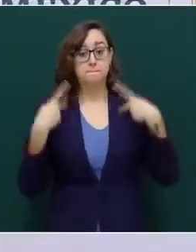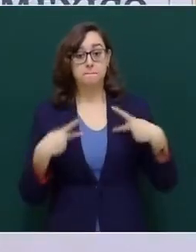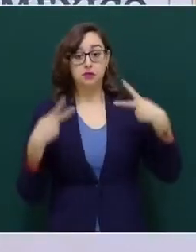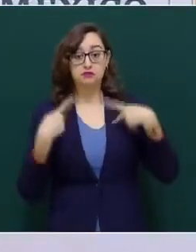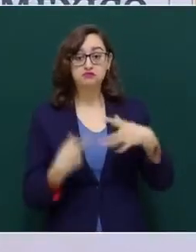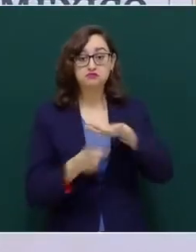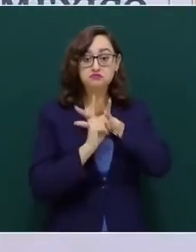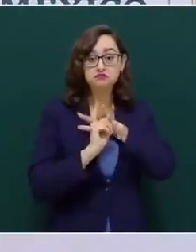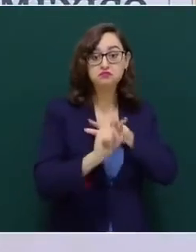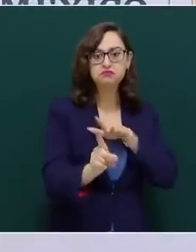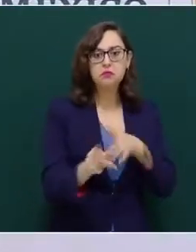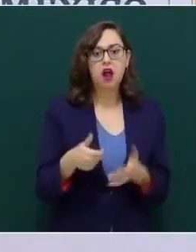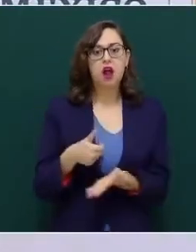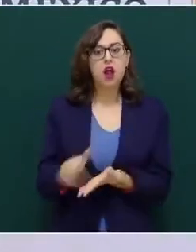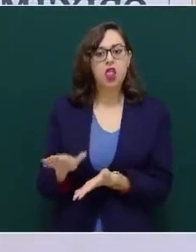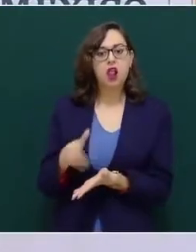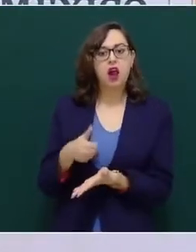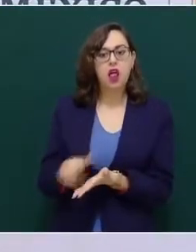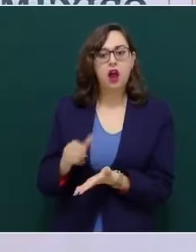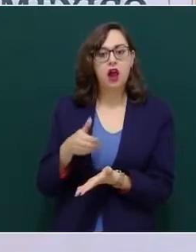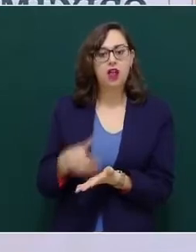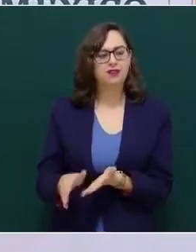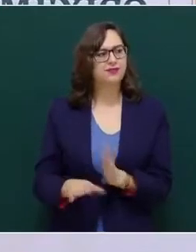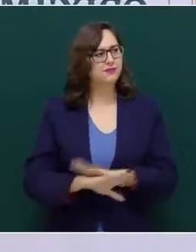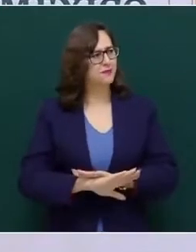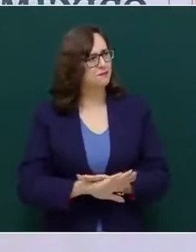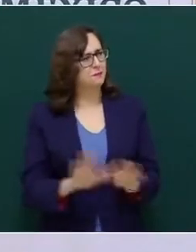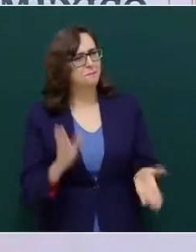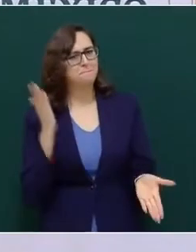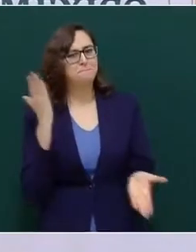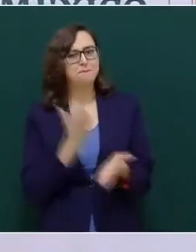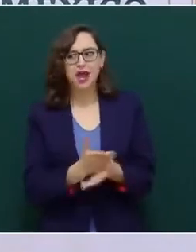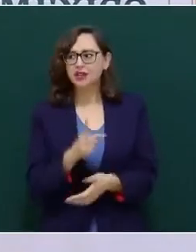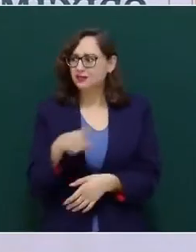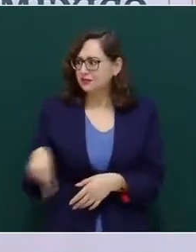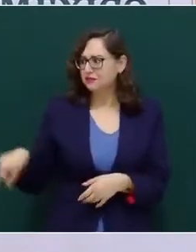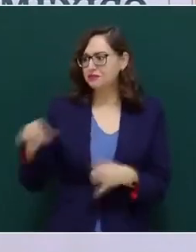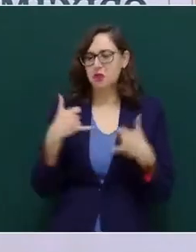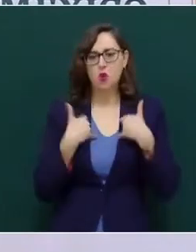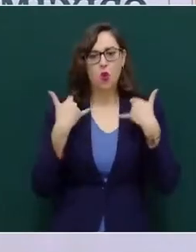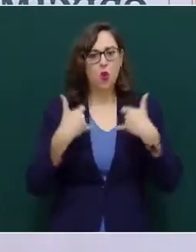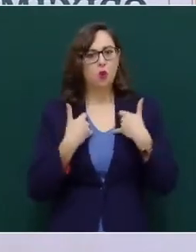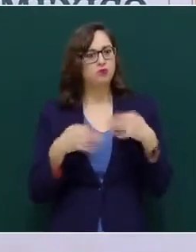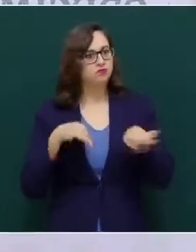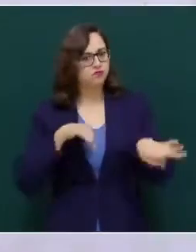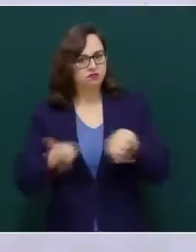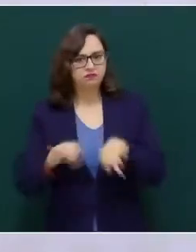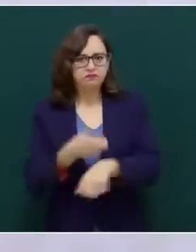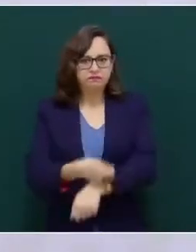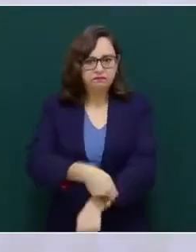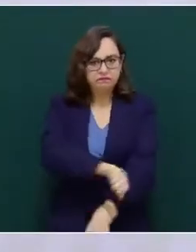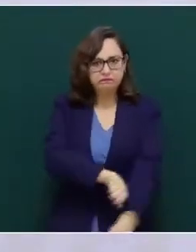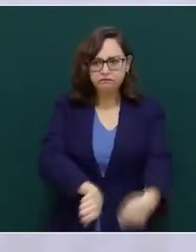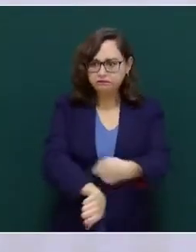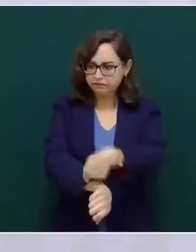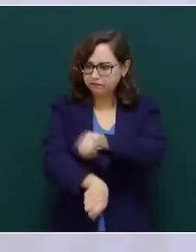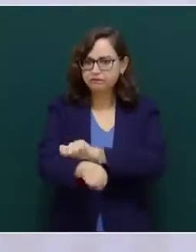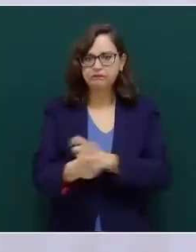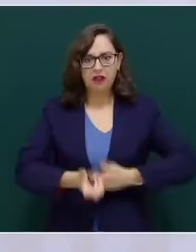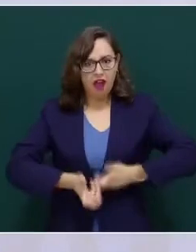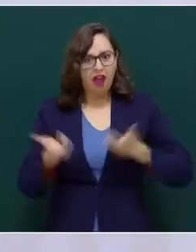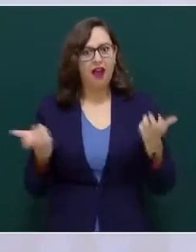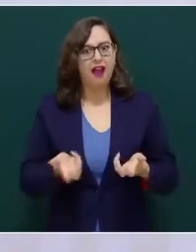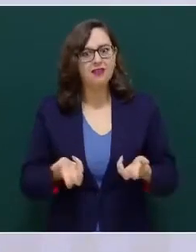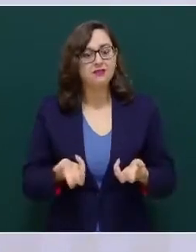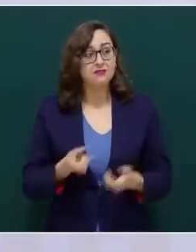jóvenes en su mayoría cuando para crecer se necesita de fuerza de trabajo que en